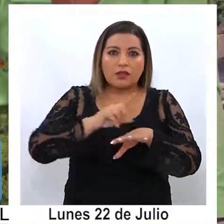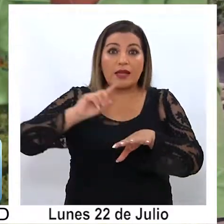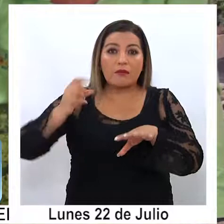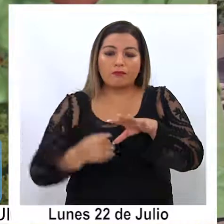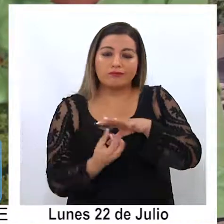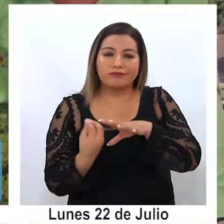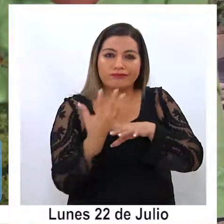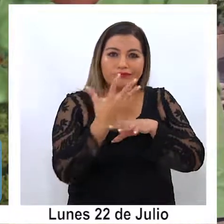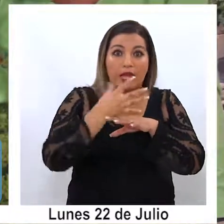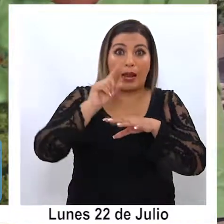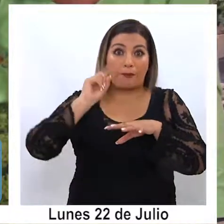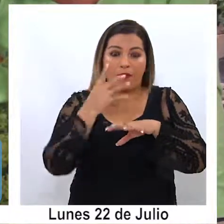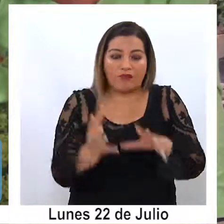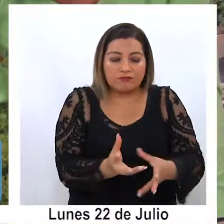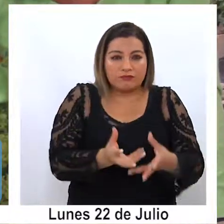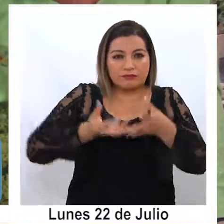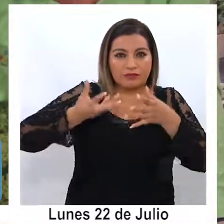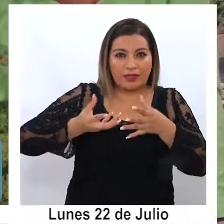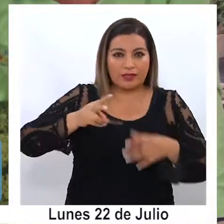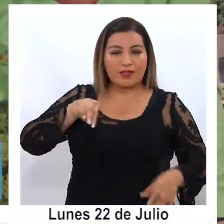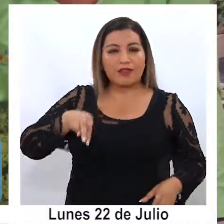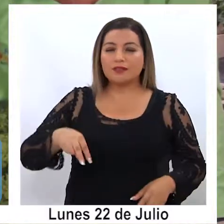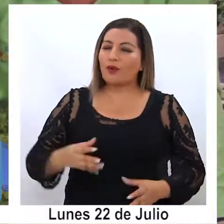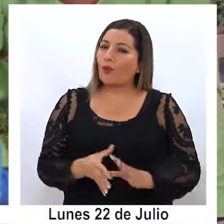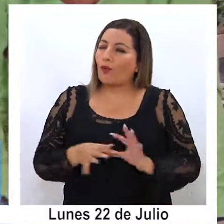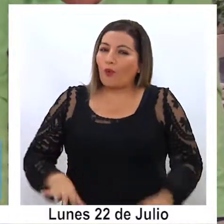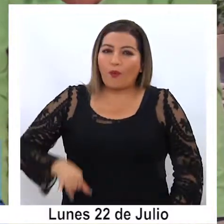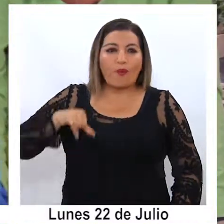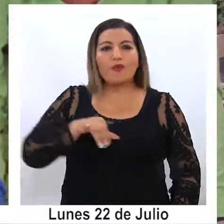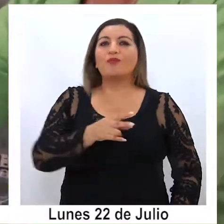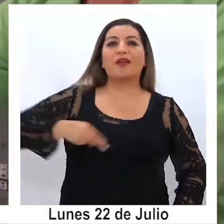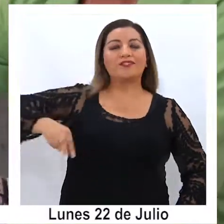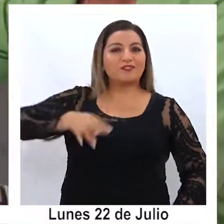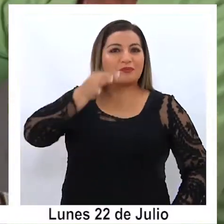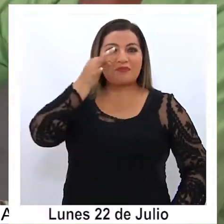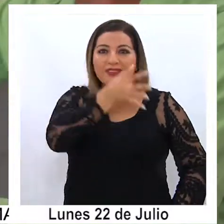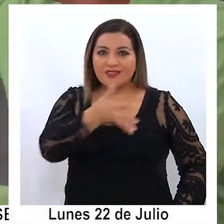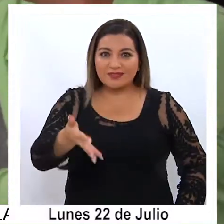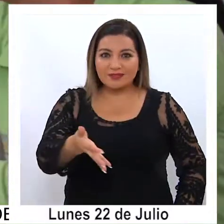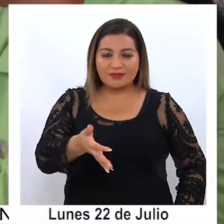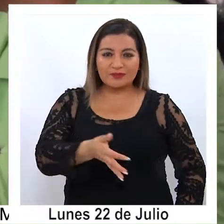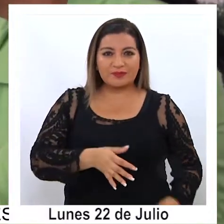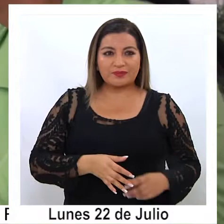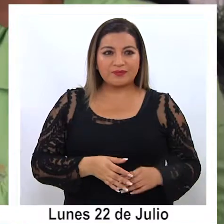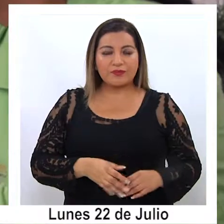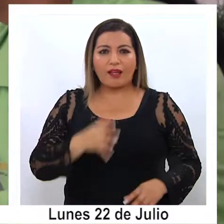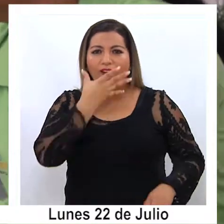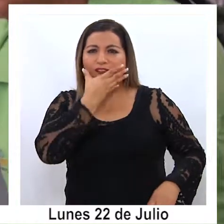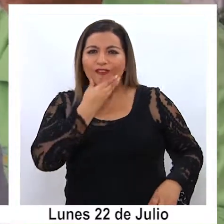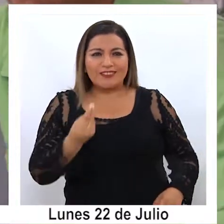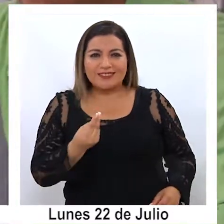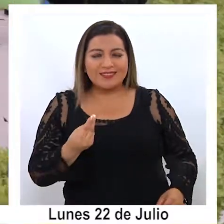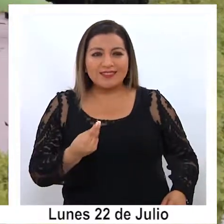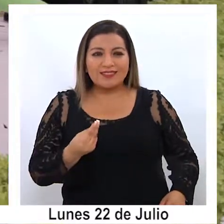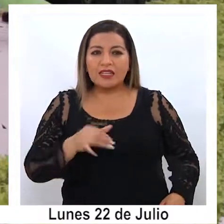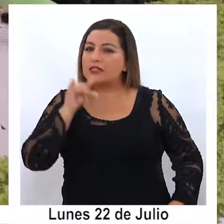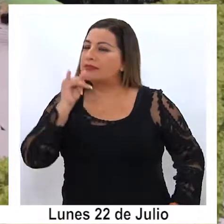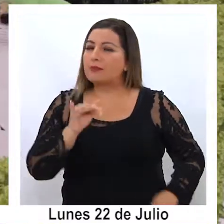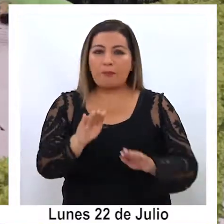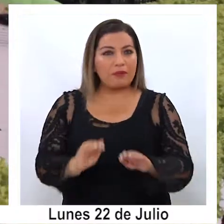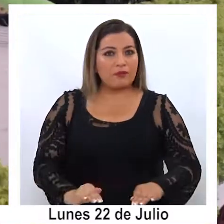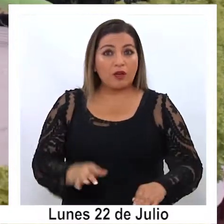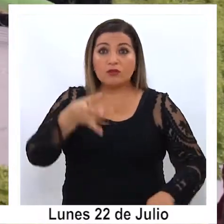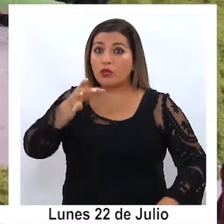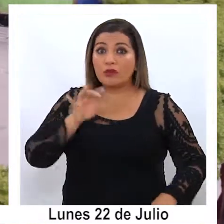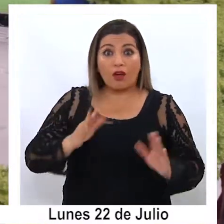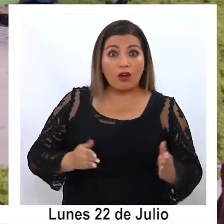son las primeras que nosotros cosechamos. Entonces es gratificante para nosotros ver que es tan bonita, tan preciosa, y siempre va a ser